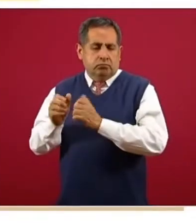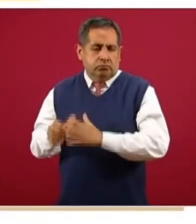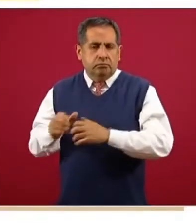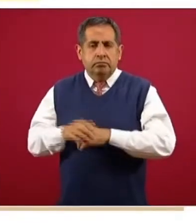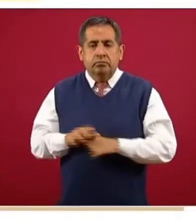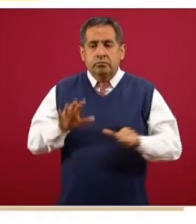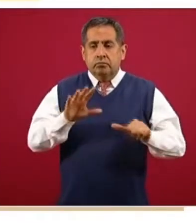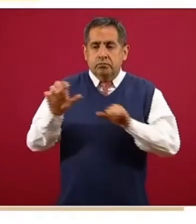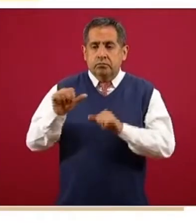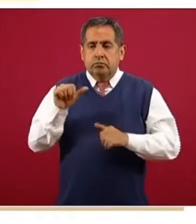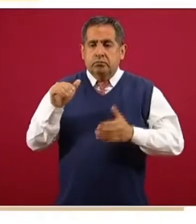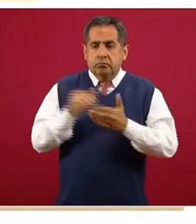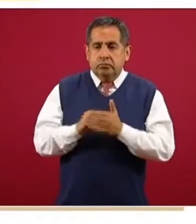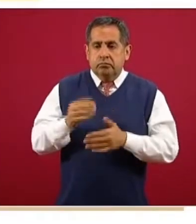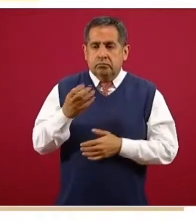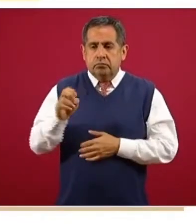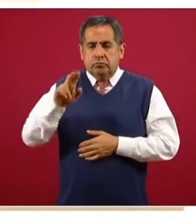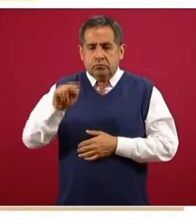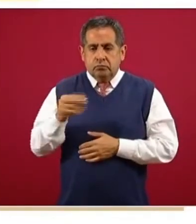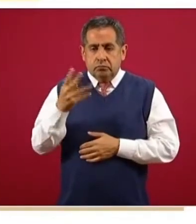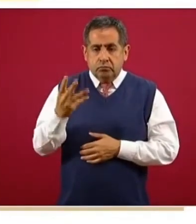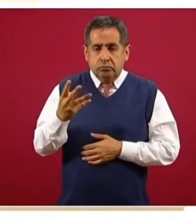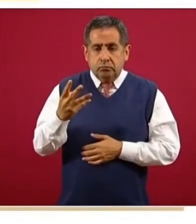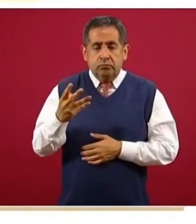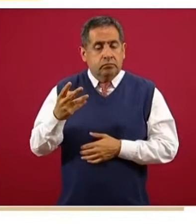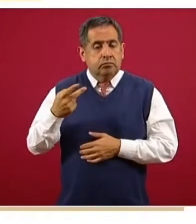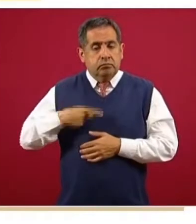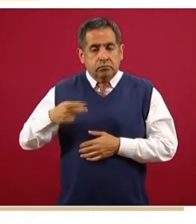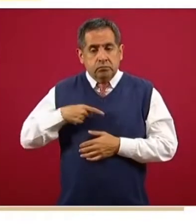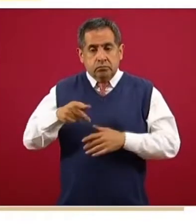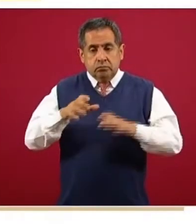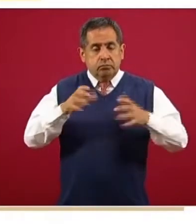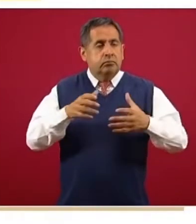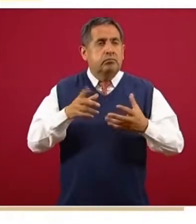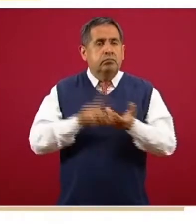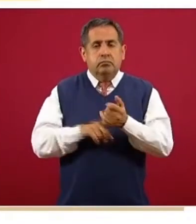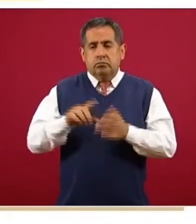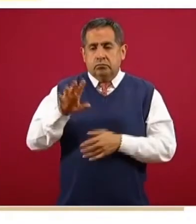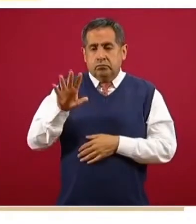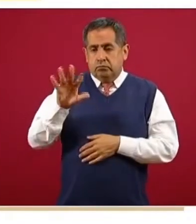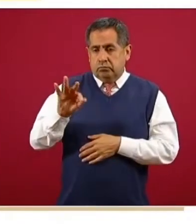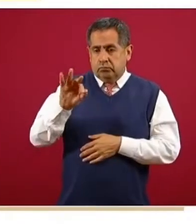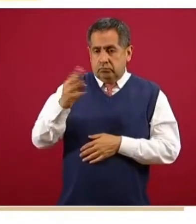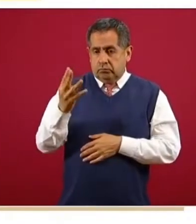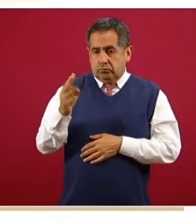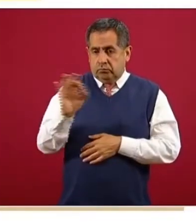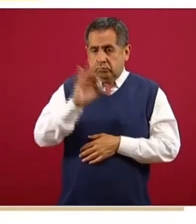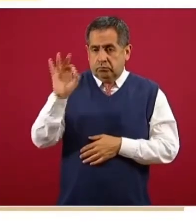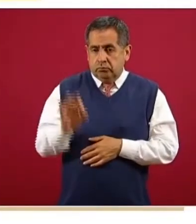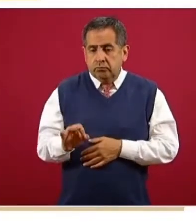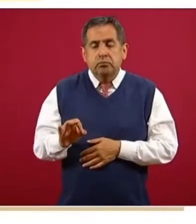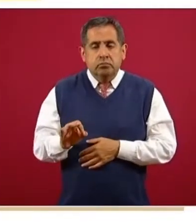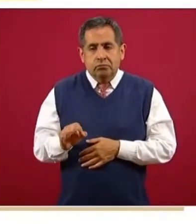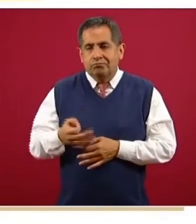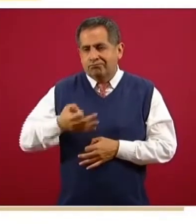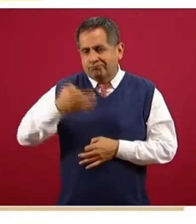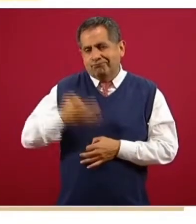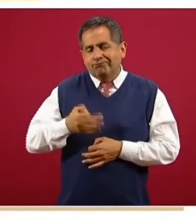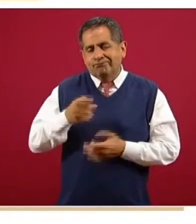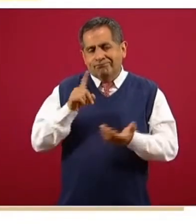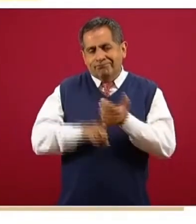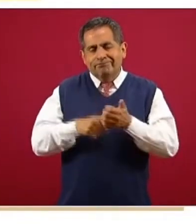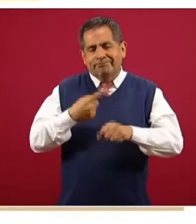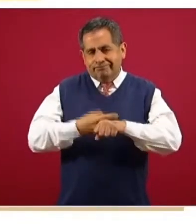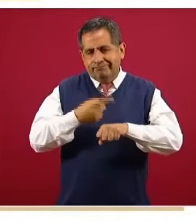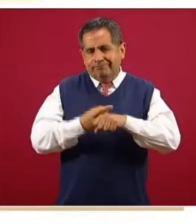616.894 de estas personas, que son el 44% de todas, al dar positivos a la